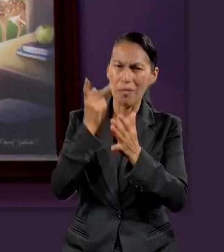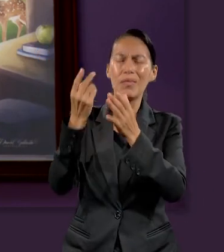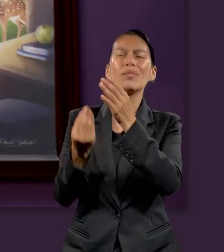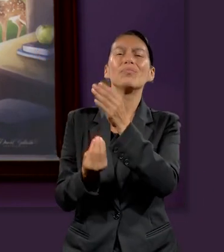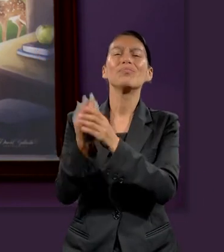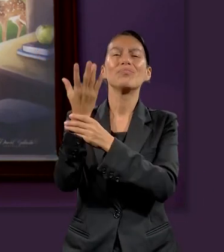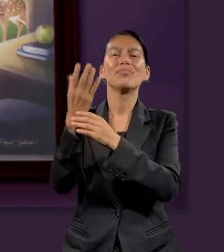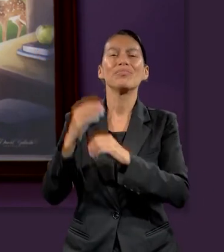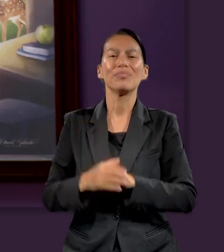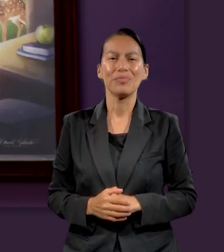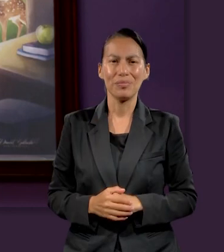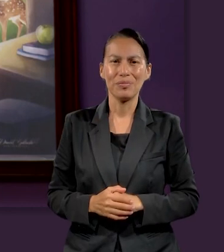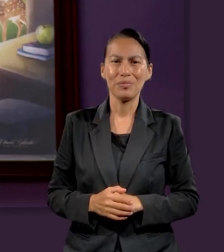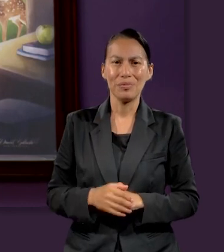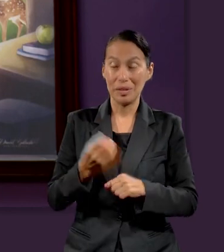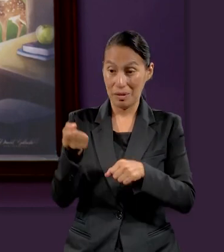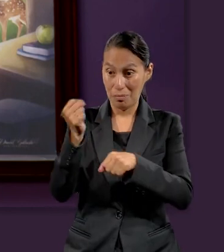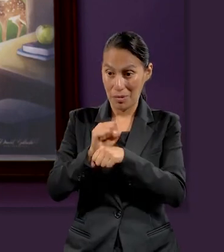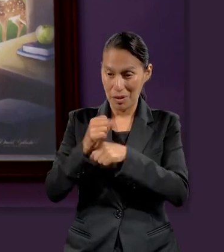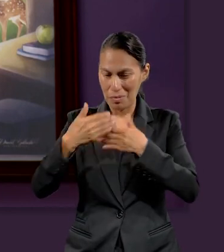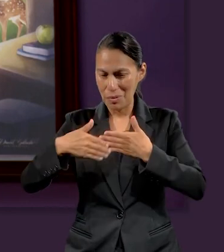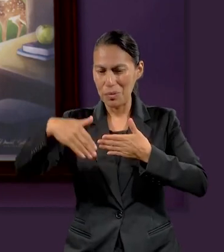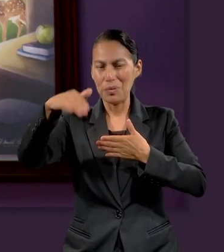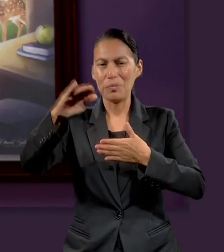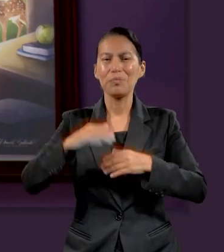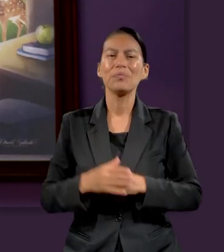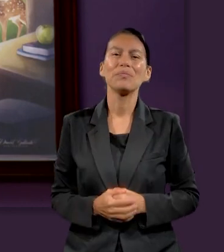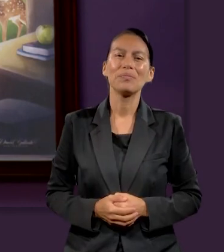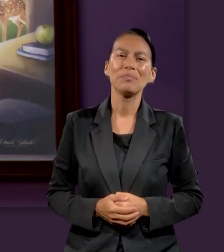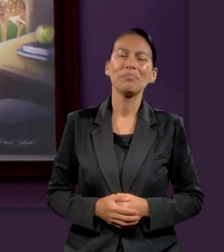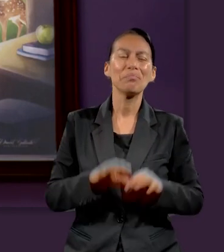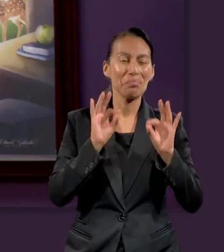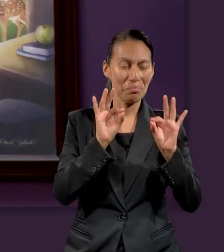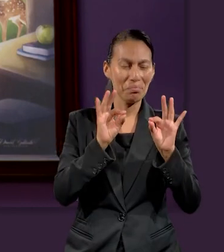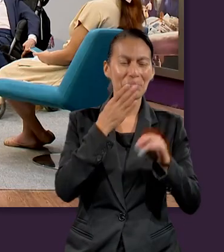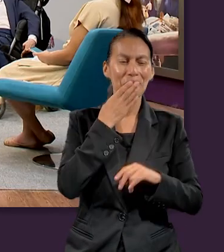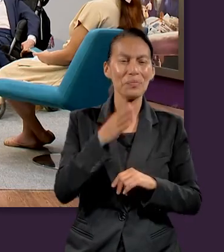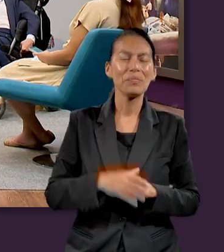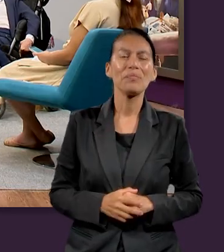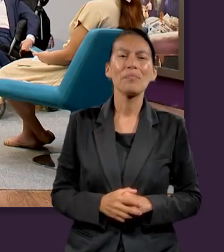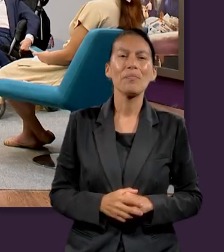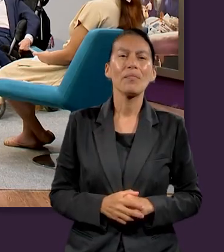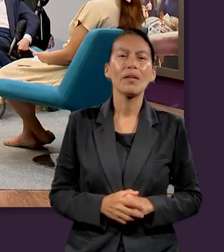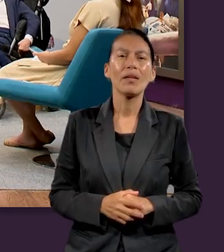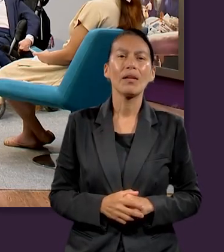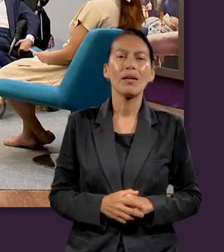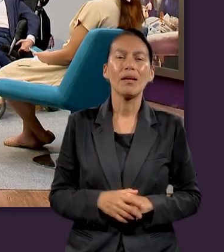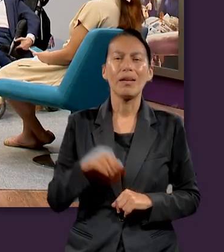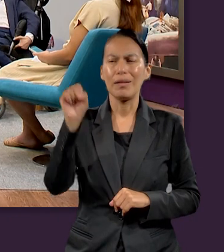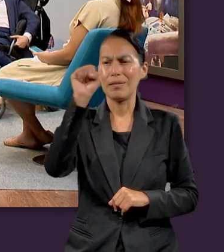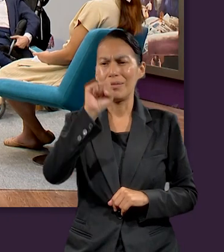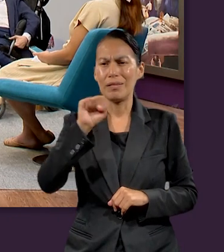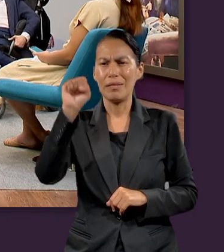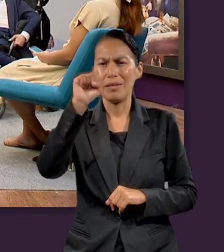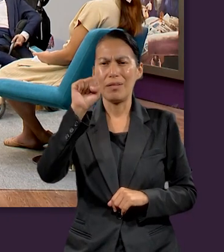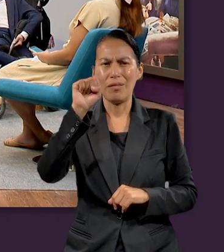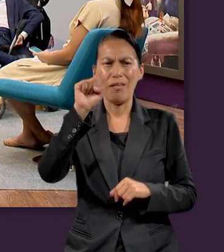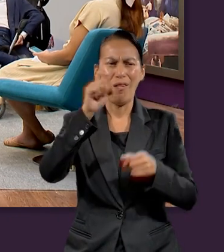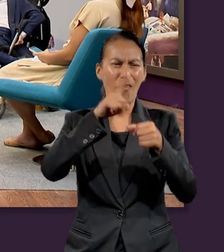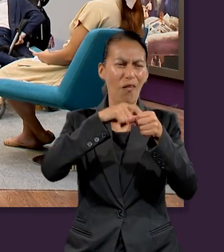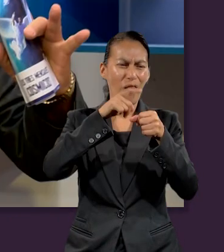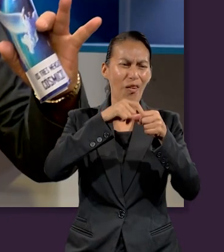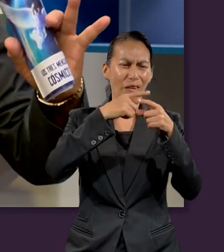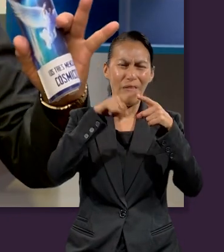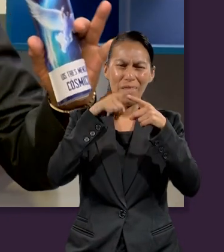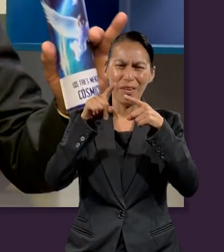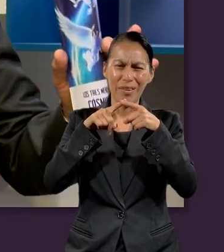refresca por el, por el siguiente, por la siguiente semana. Excelente. Qué bonito sería que el sábado